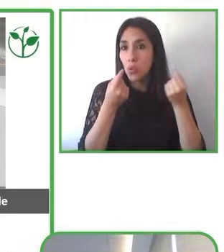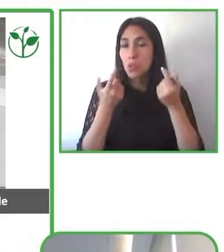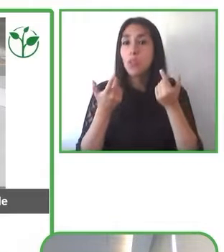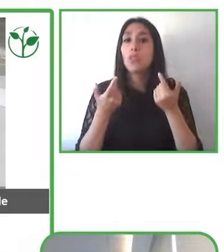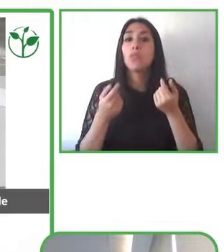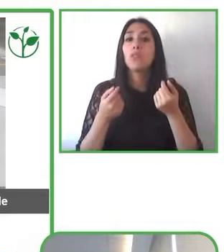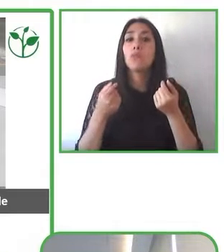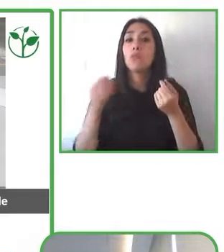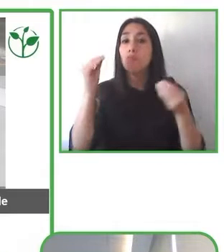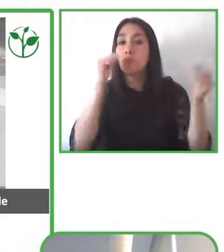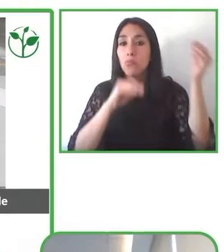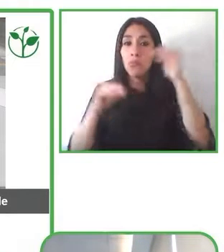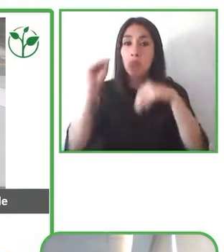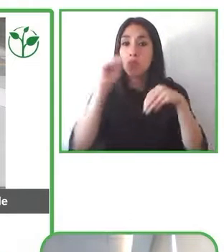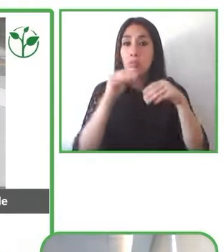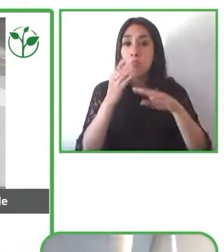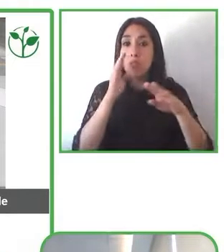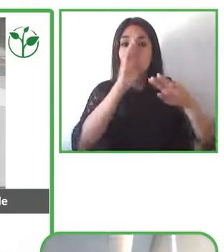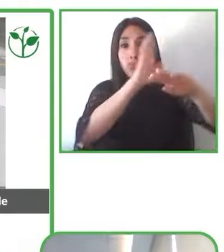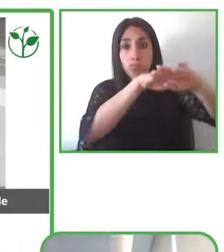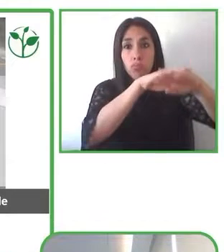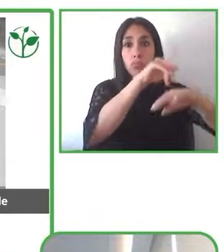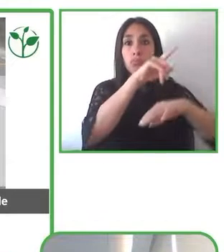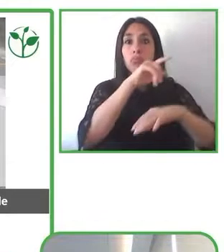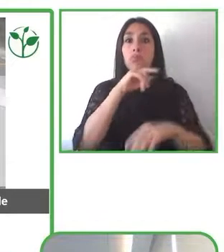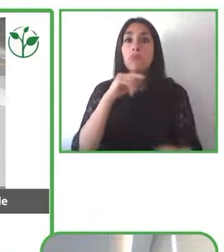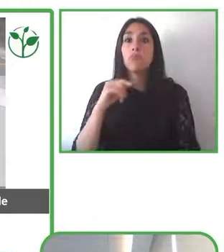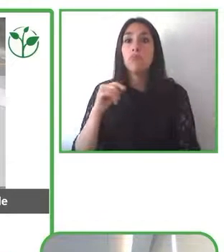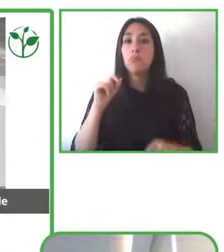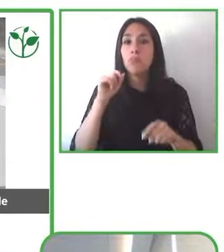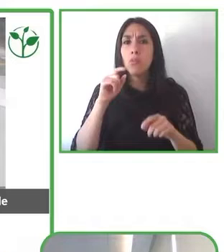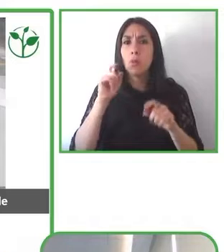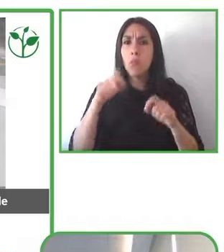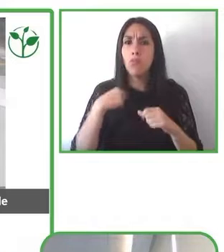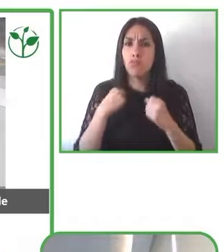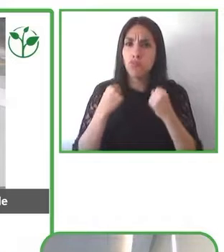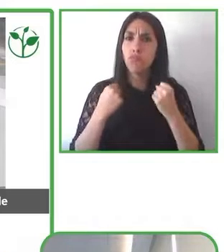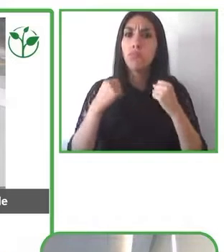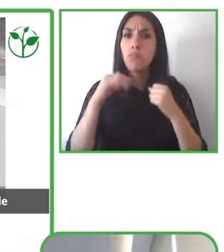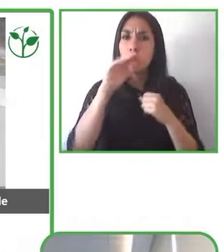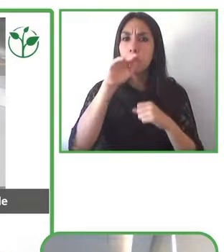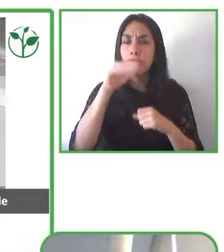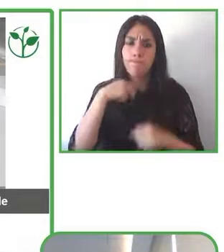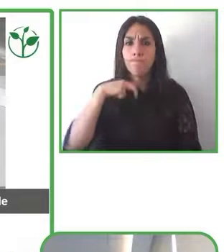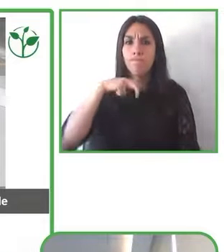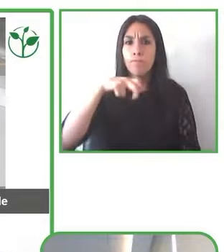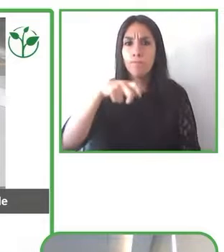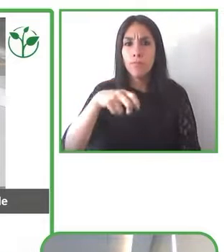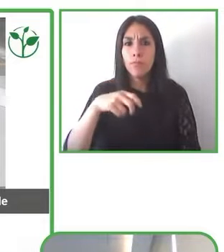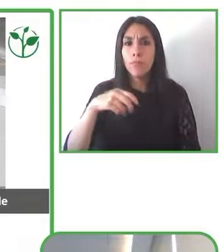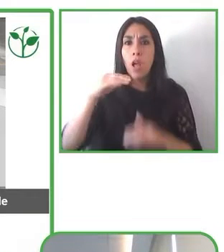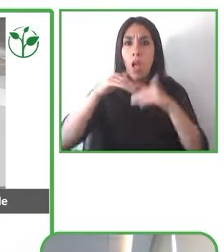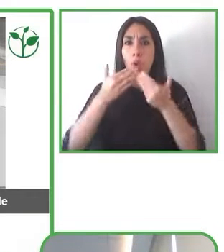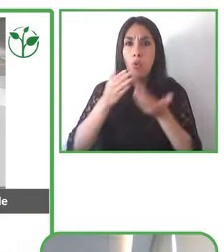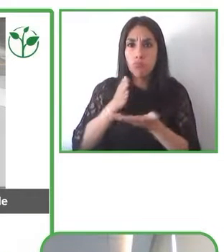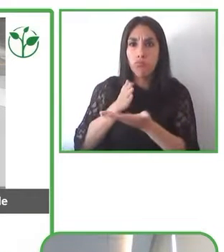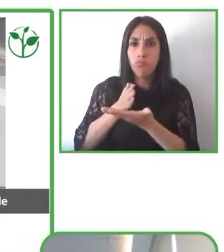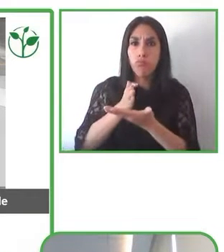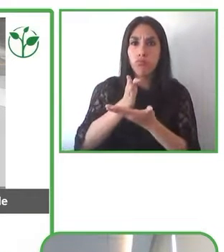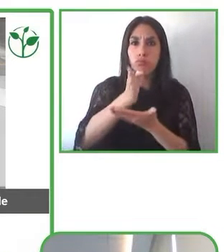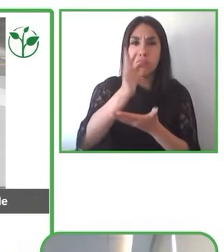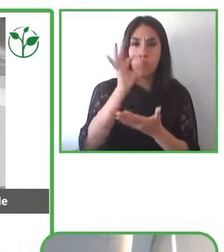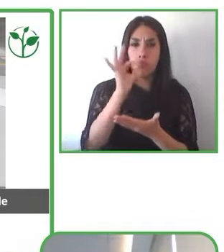espacio peatonal veredas aceras y paradero para mantenerlo como espacio exclusivo las nuevas